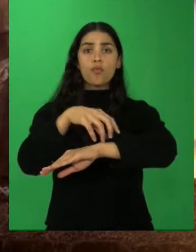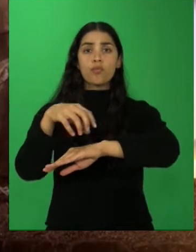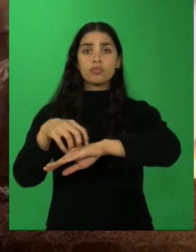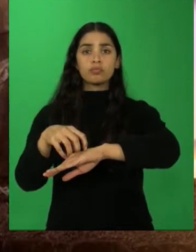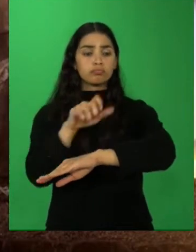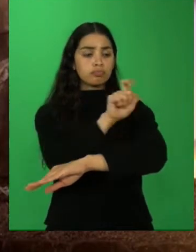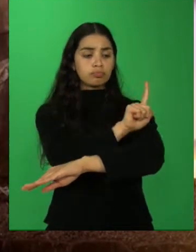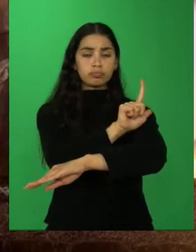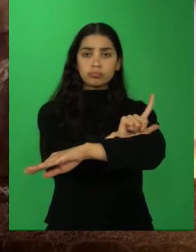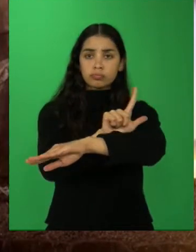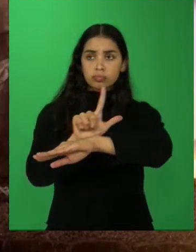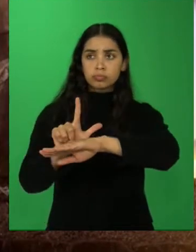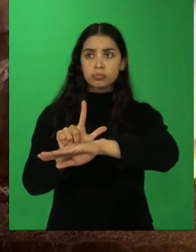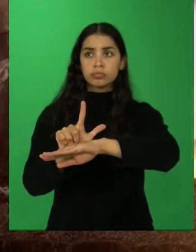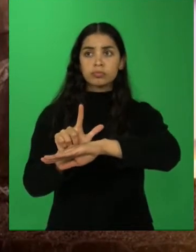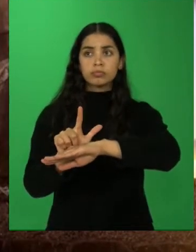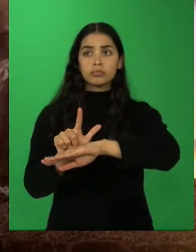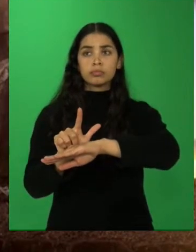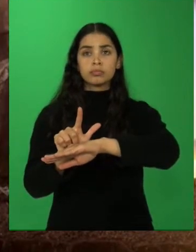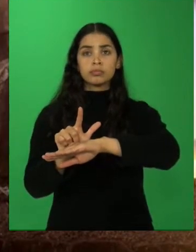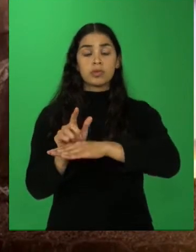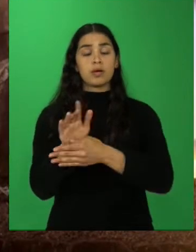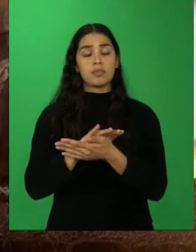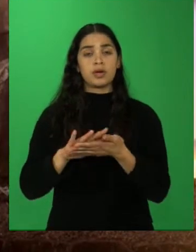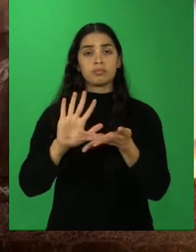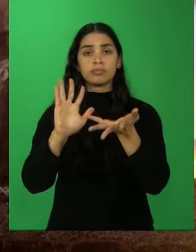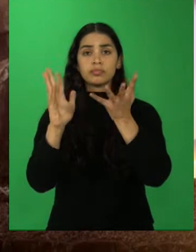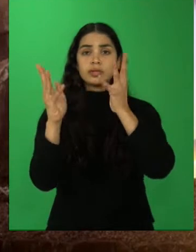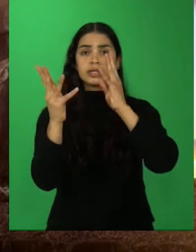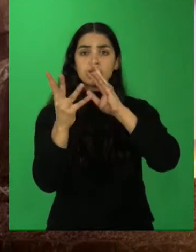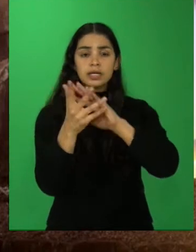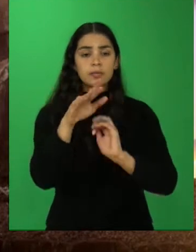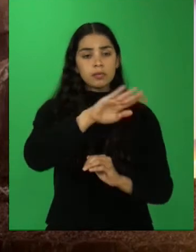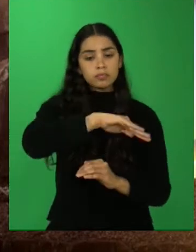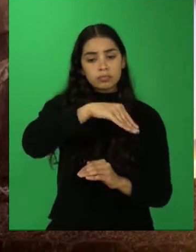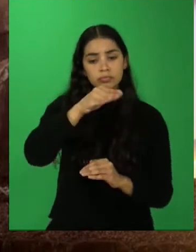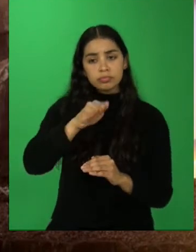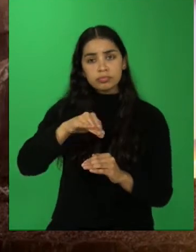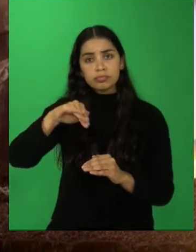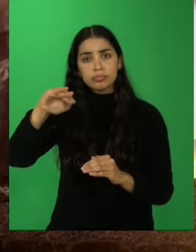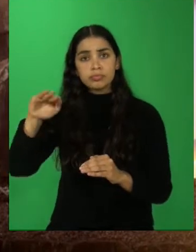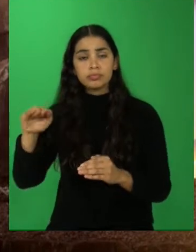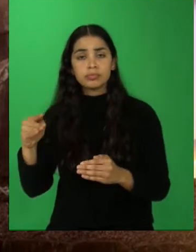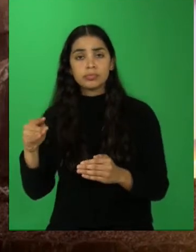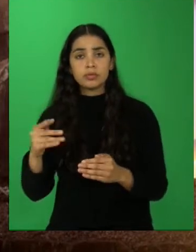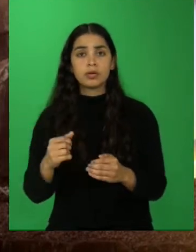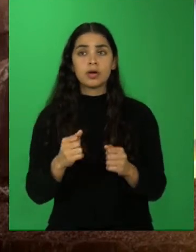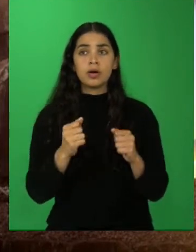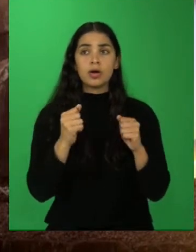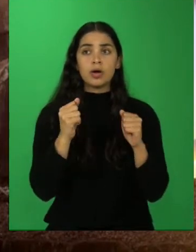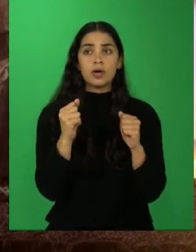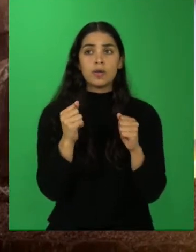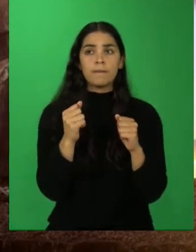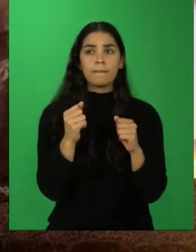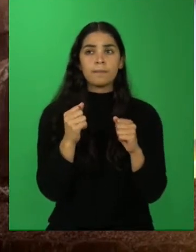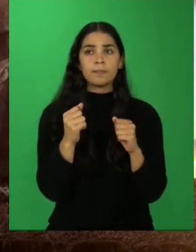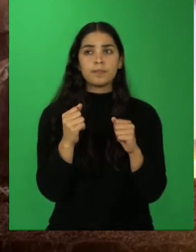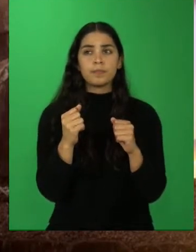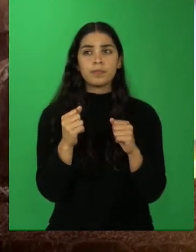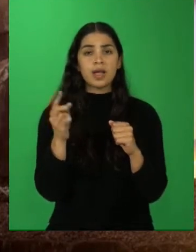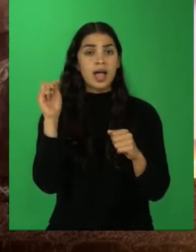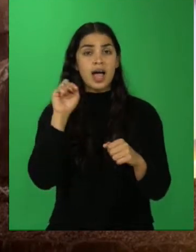que como el resultado del clima, el relieve, presentan condiciones de biodiversidad